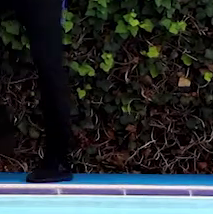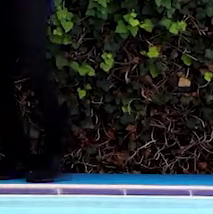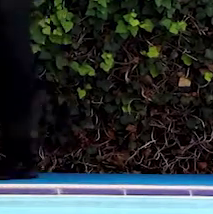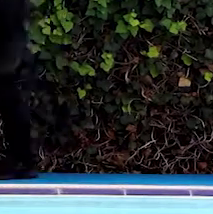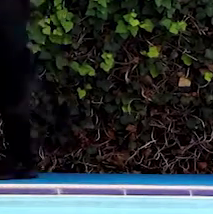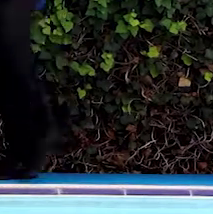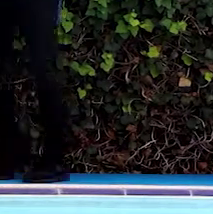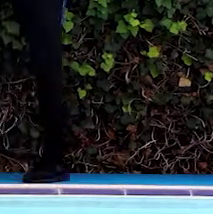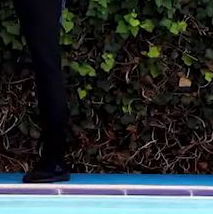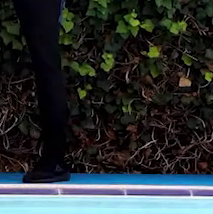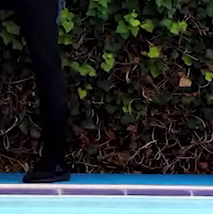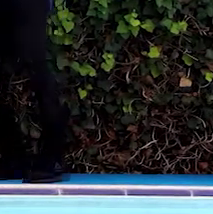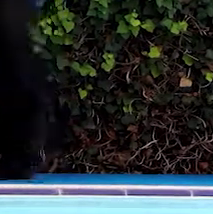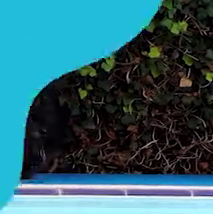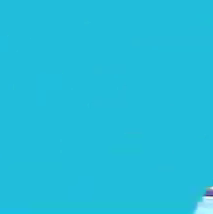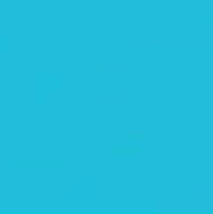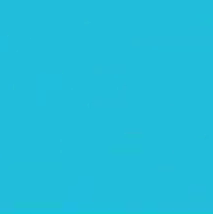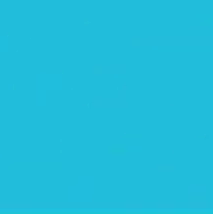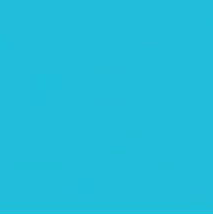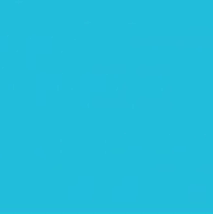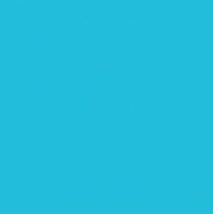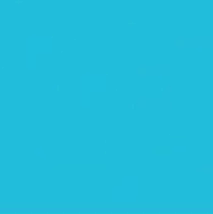más la marcha que se vea